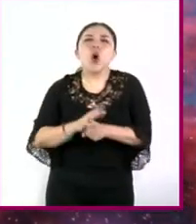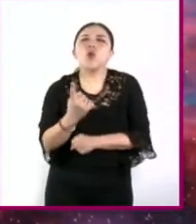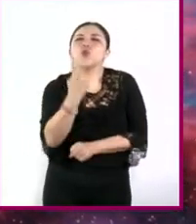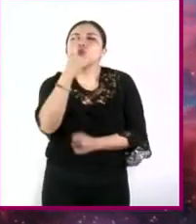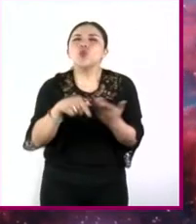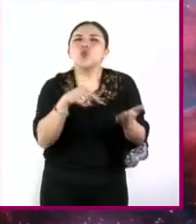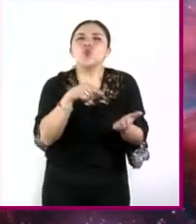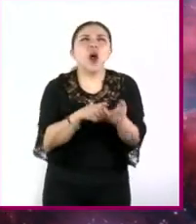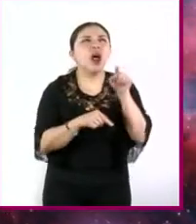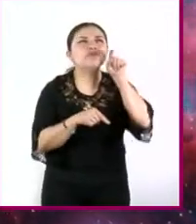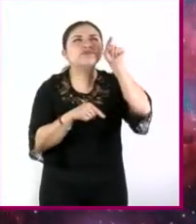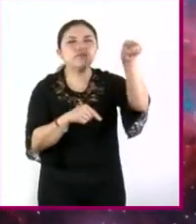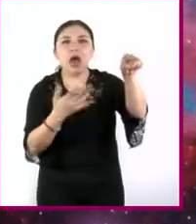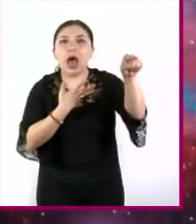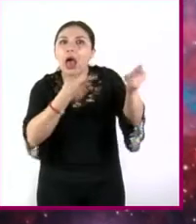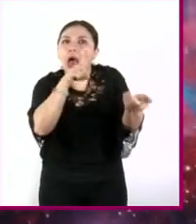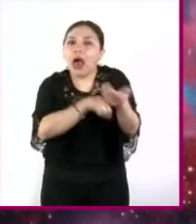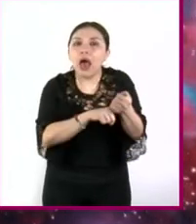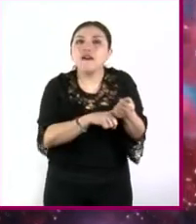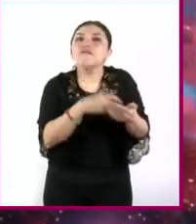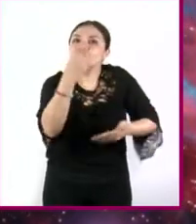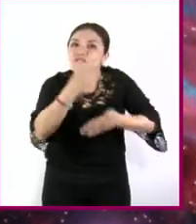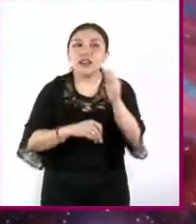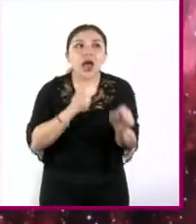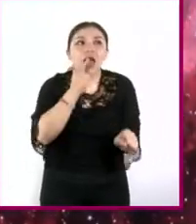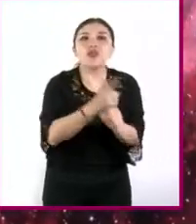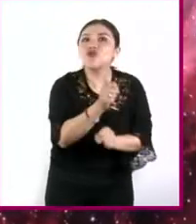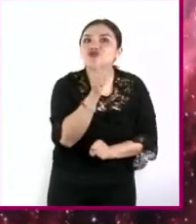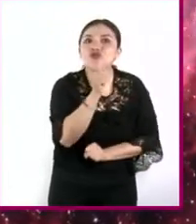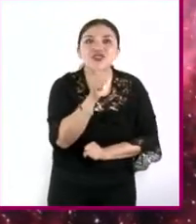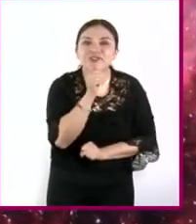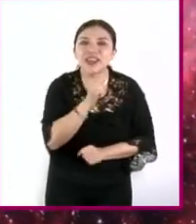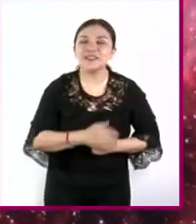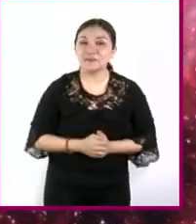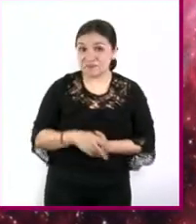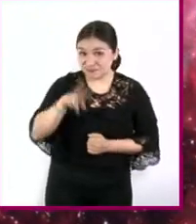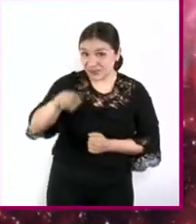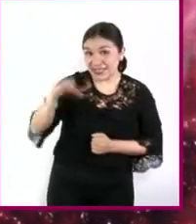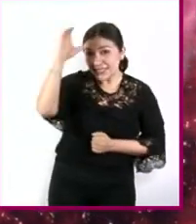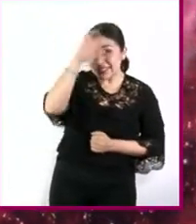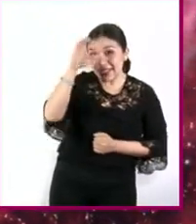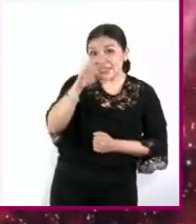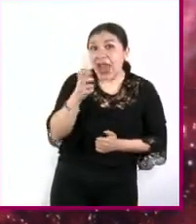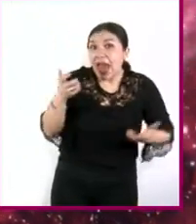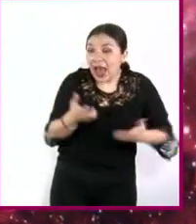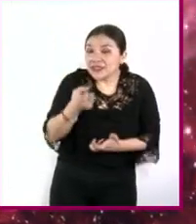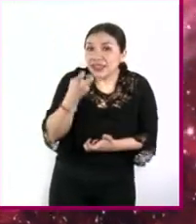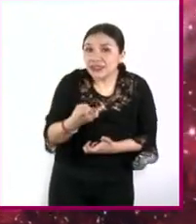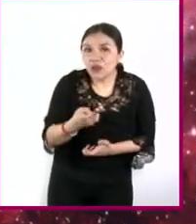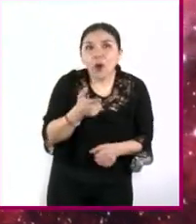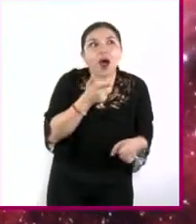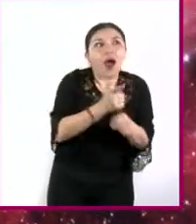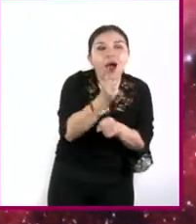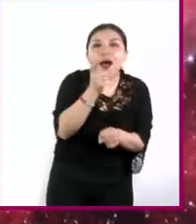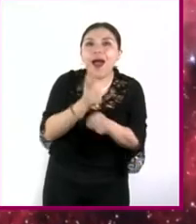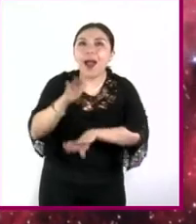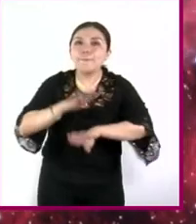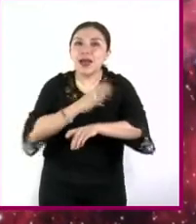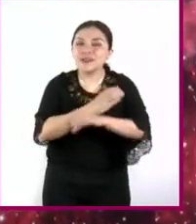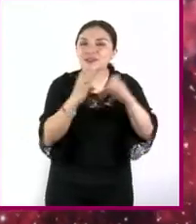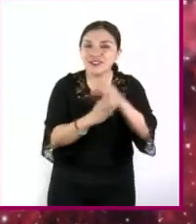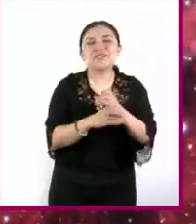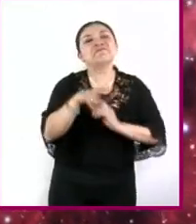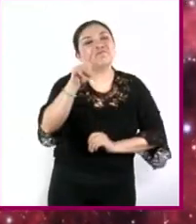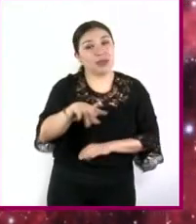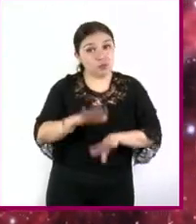algo increíble está esperando ser descubierto Y la ciencia es justo lo que hace Descubrir Amigos,